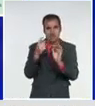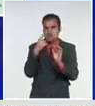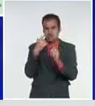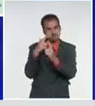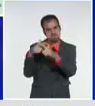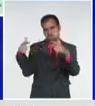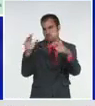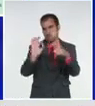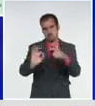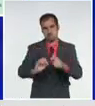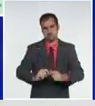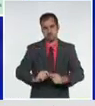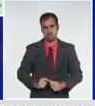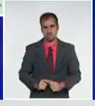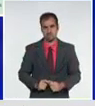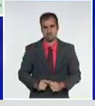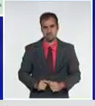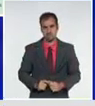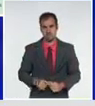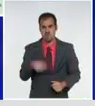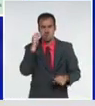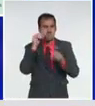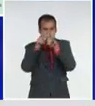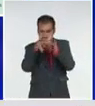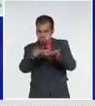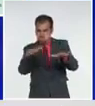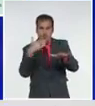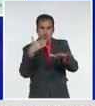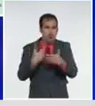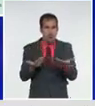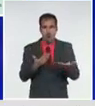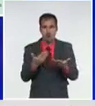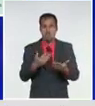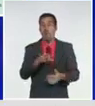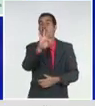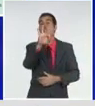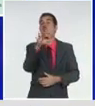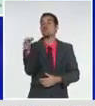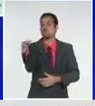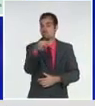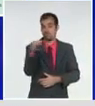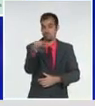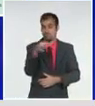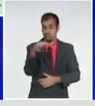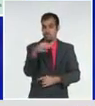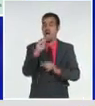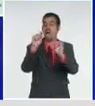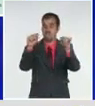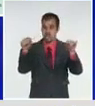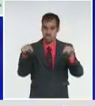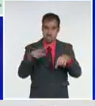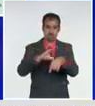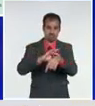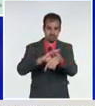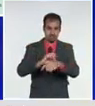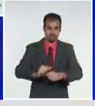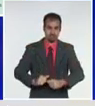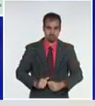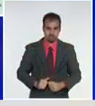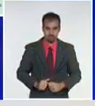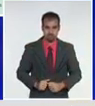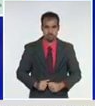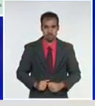Además, con una dispersión que en el día de ayer abarca ocho de sus once municipios. La cifra mayor,